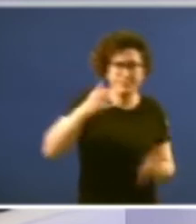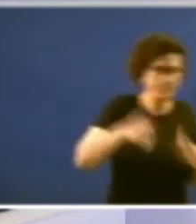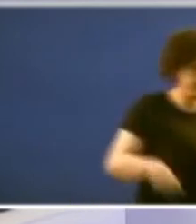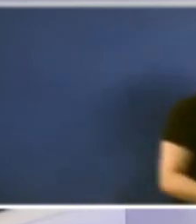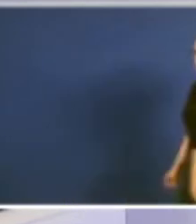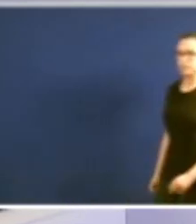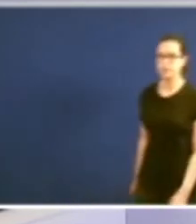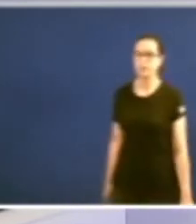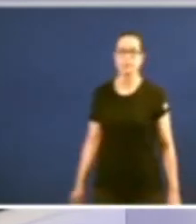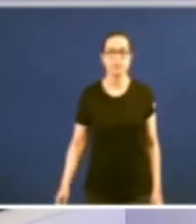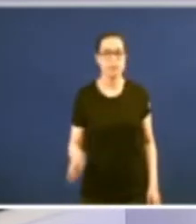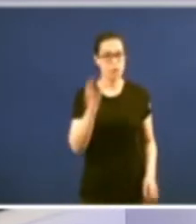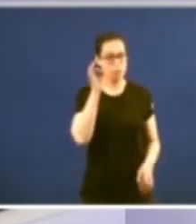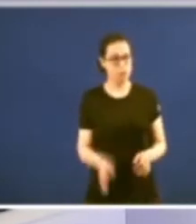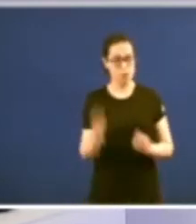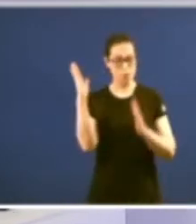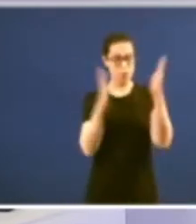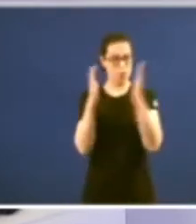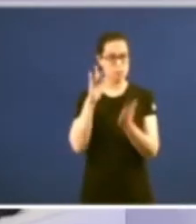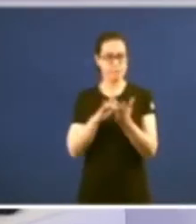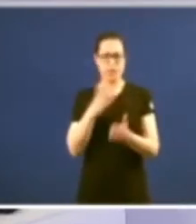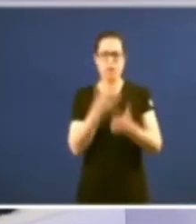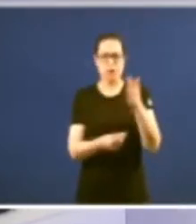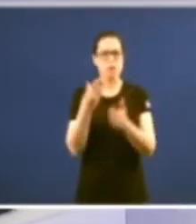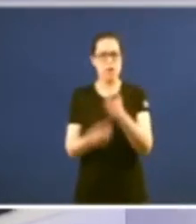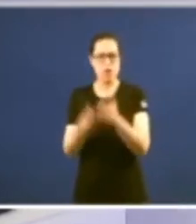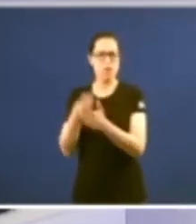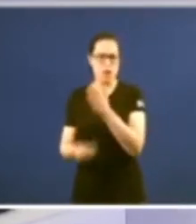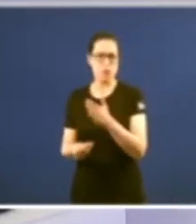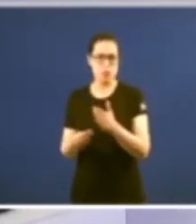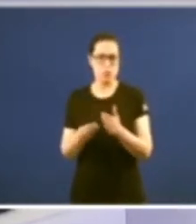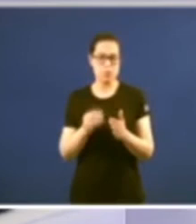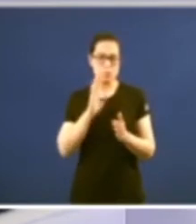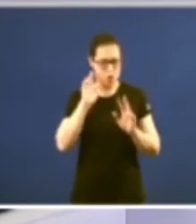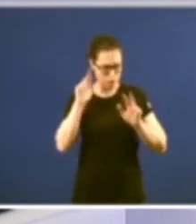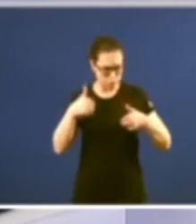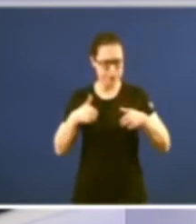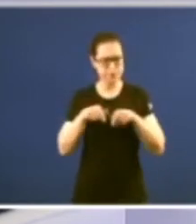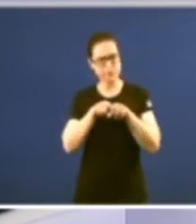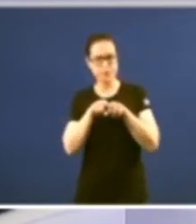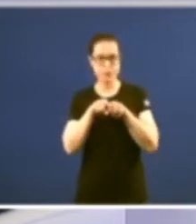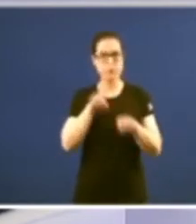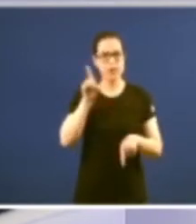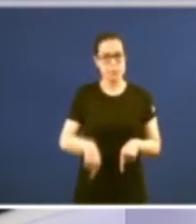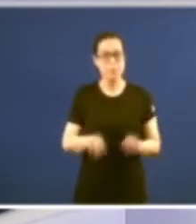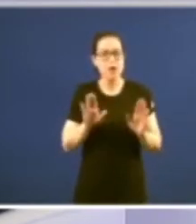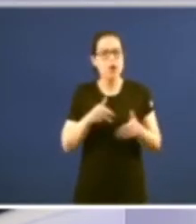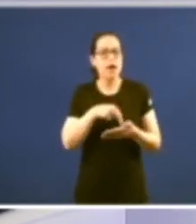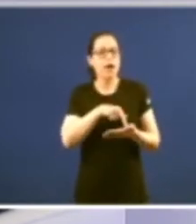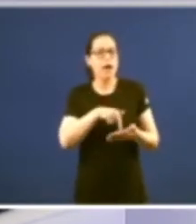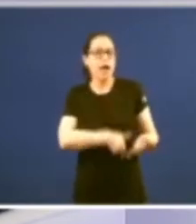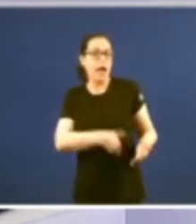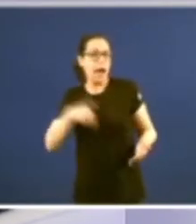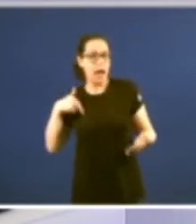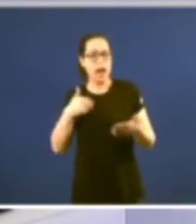seguramente se cometeron erros como diciades e seguramente temos razón para a autocrítica pero en termos xeráis a prensa puxo